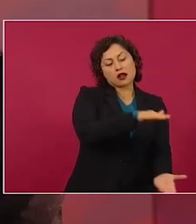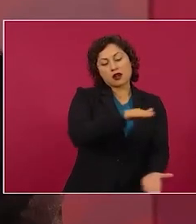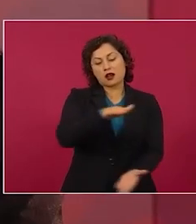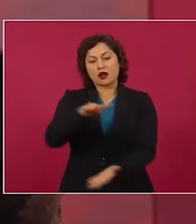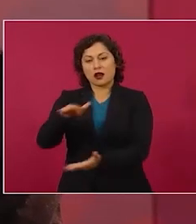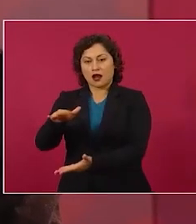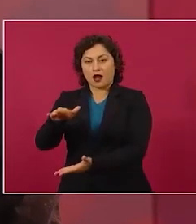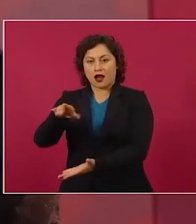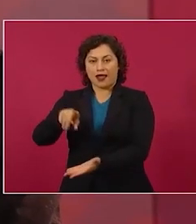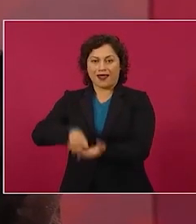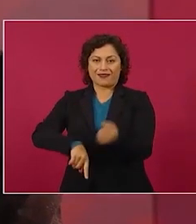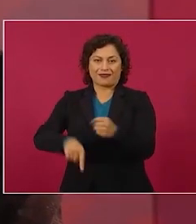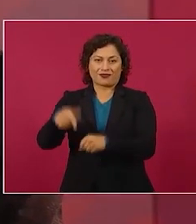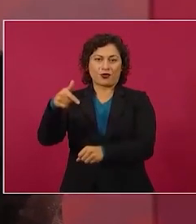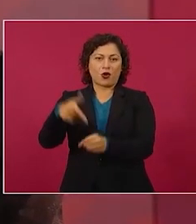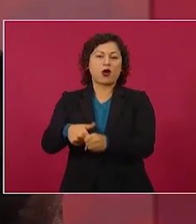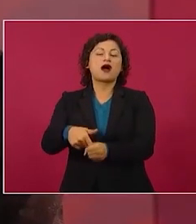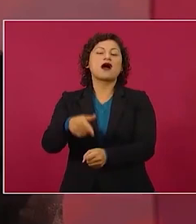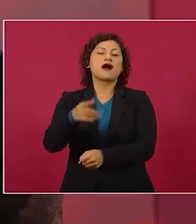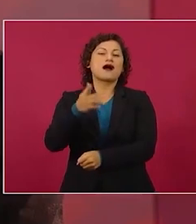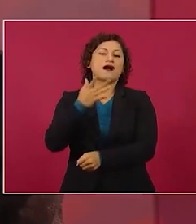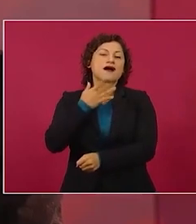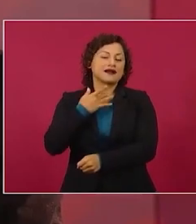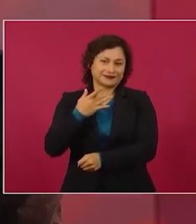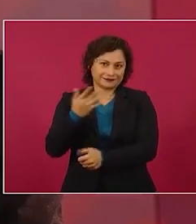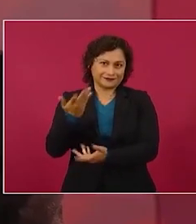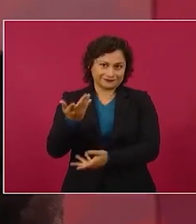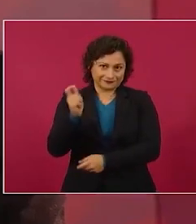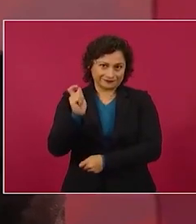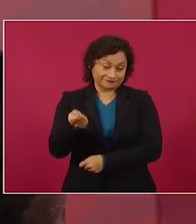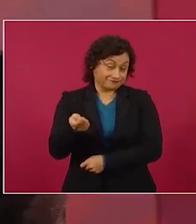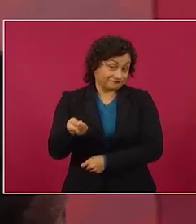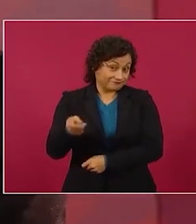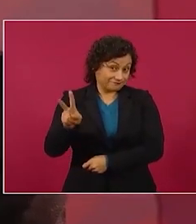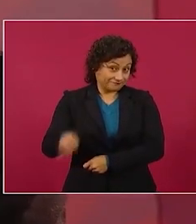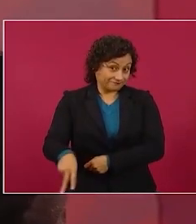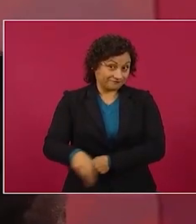de gasolinas de esa refinería.